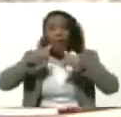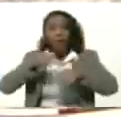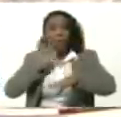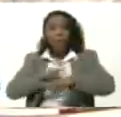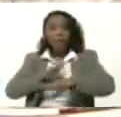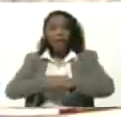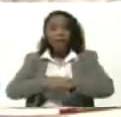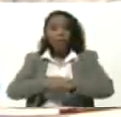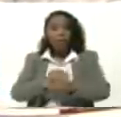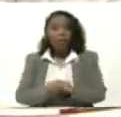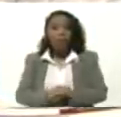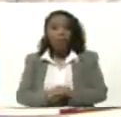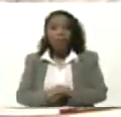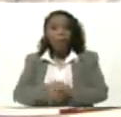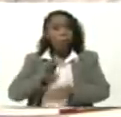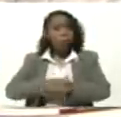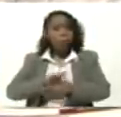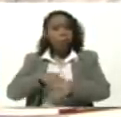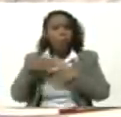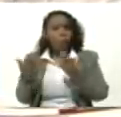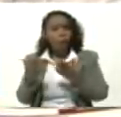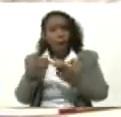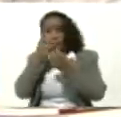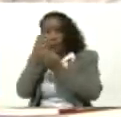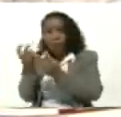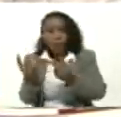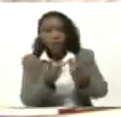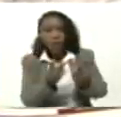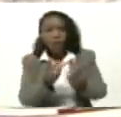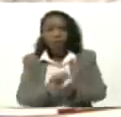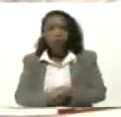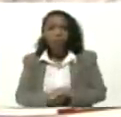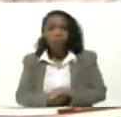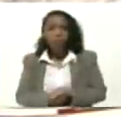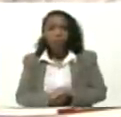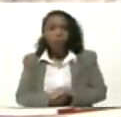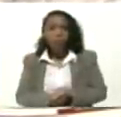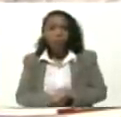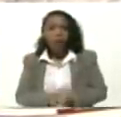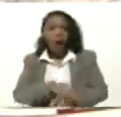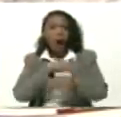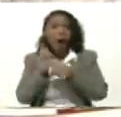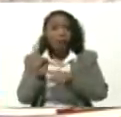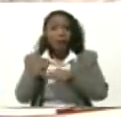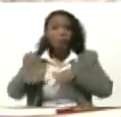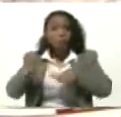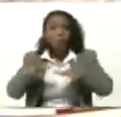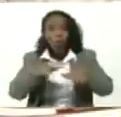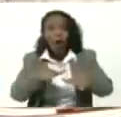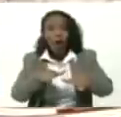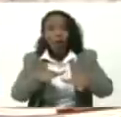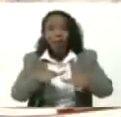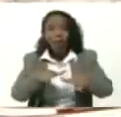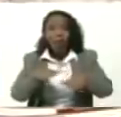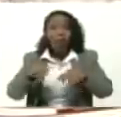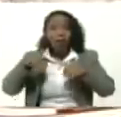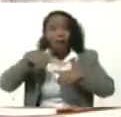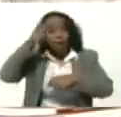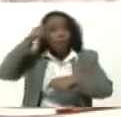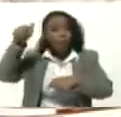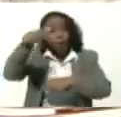Aconteciendo Porque hemos Hemos invitado A este Espacio Espacio del Pueblo